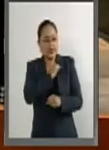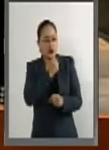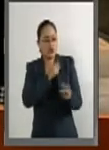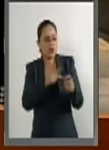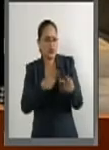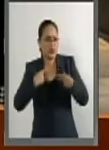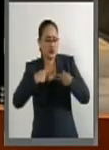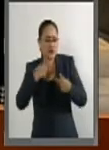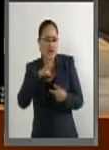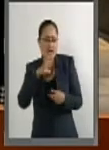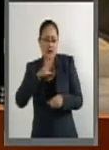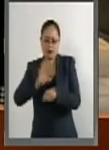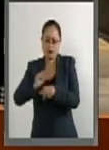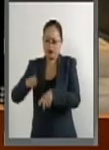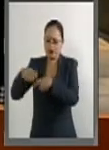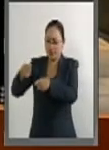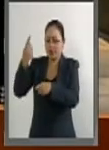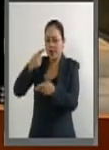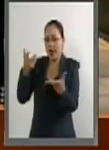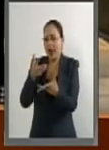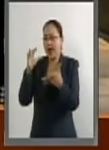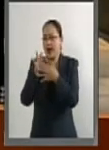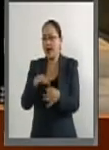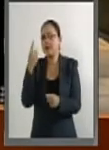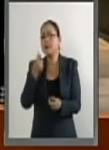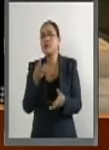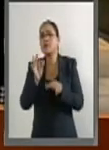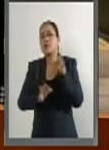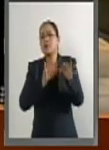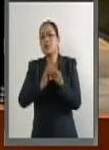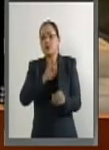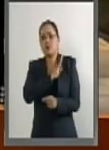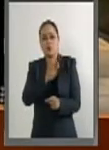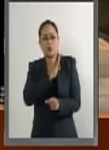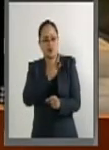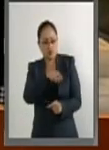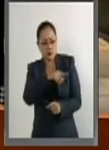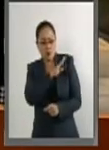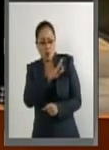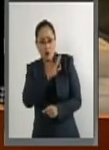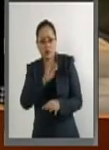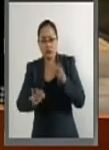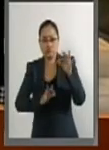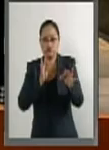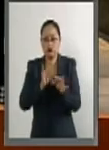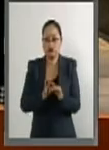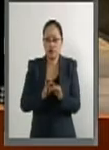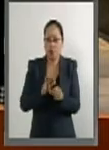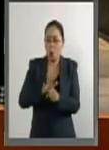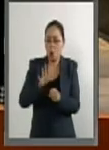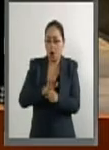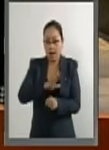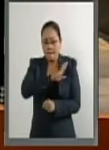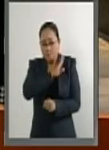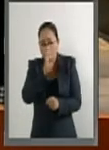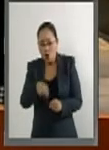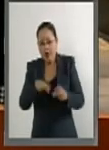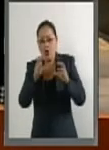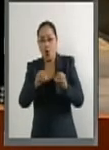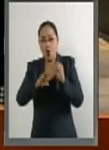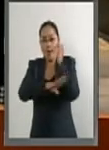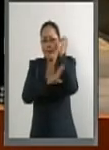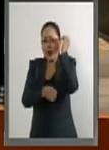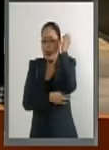autorizadas para expedirlos, a efecto de garantizar su disponibilidad y lograr que toda defunción y muerte fetal